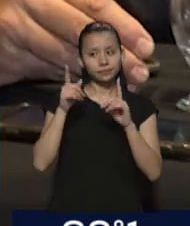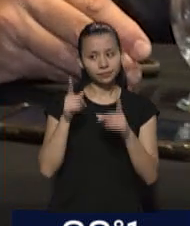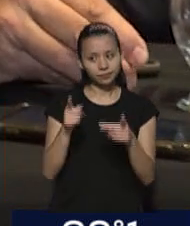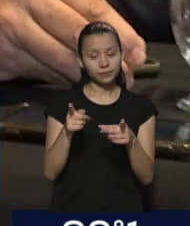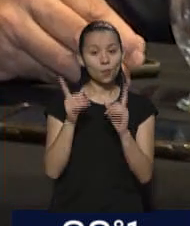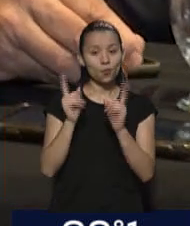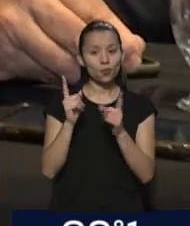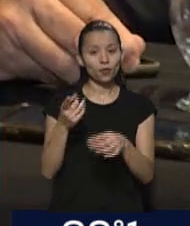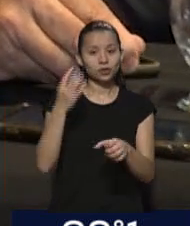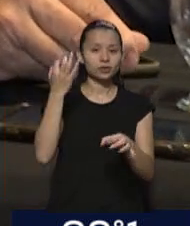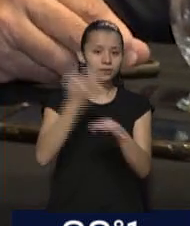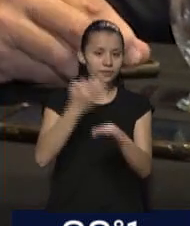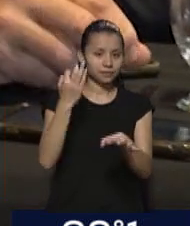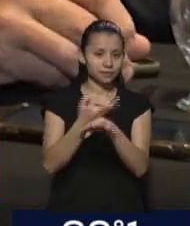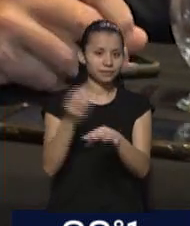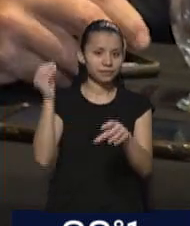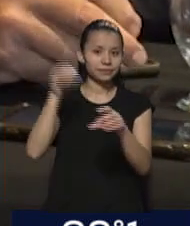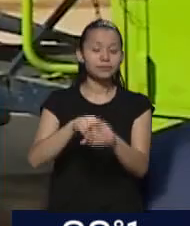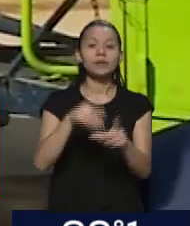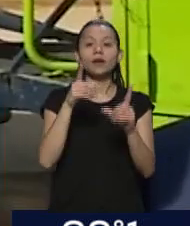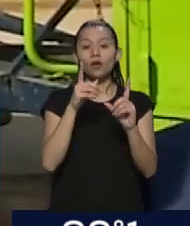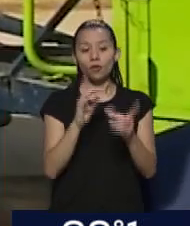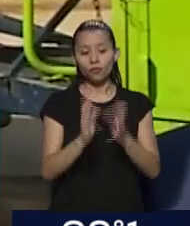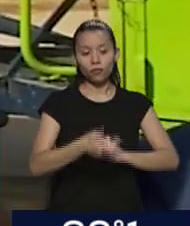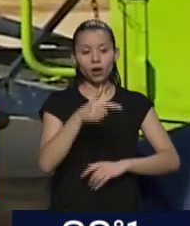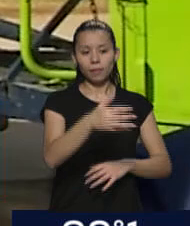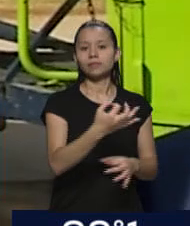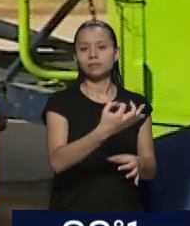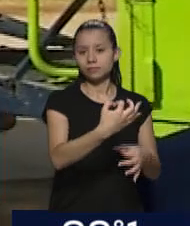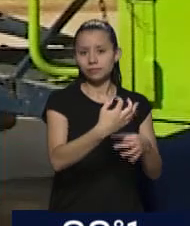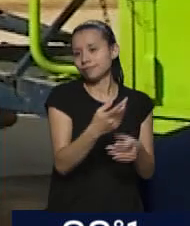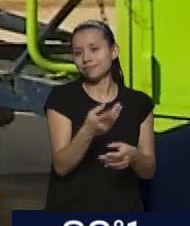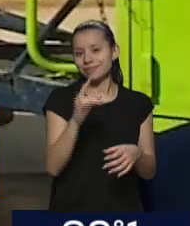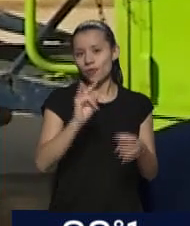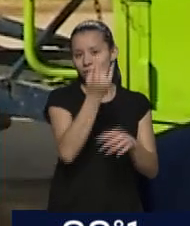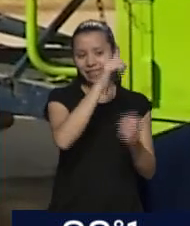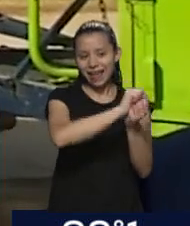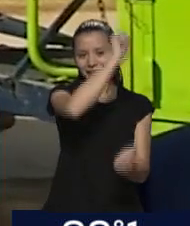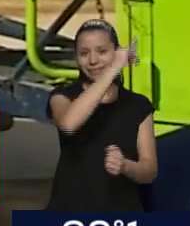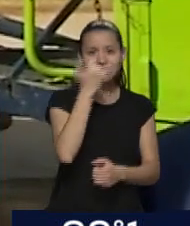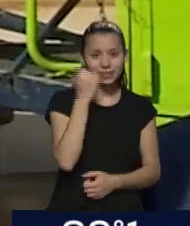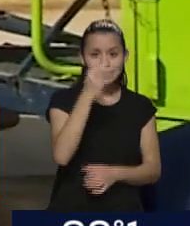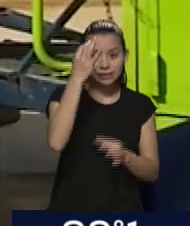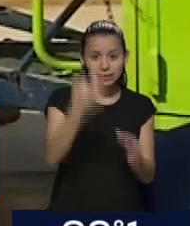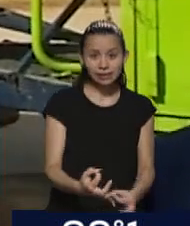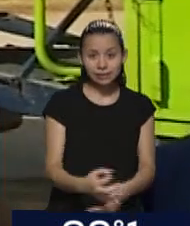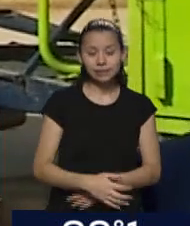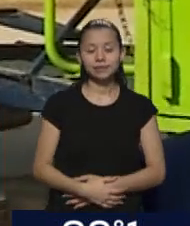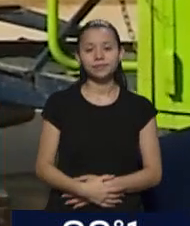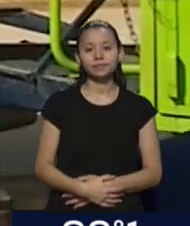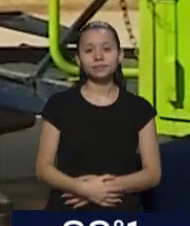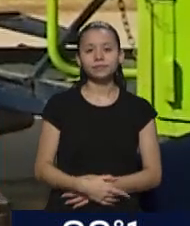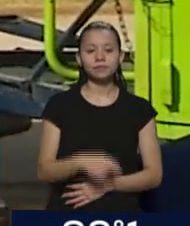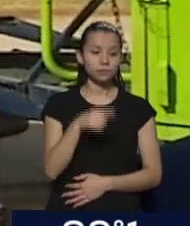docente también. Cursó la carrera de la docencia y todo eso hace que esté comprometido con la tarea,